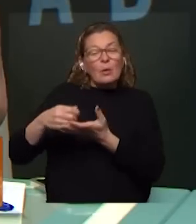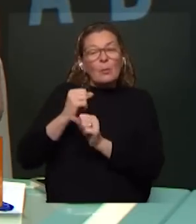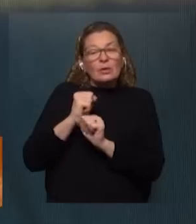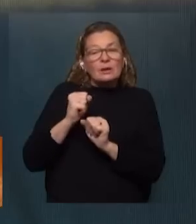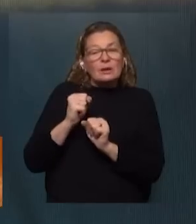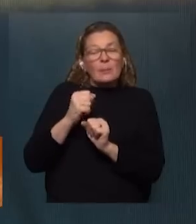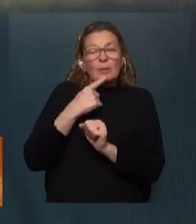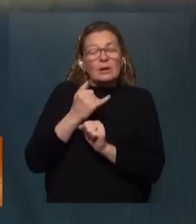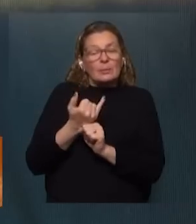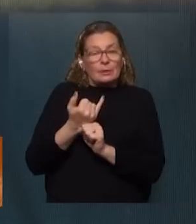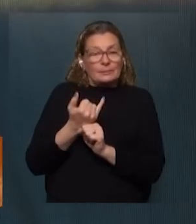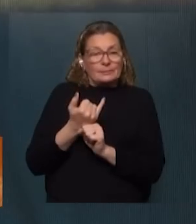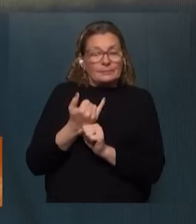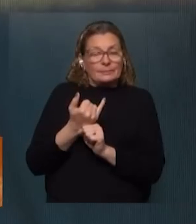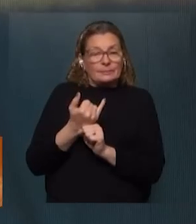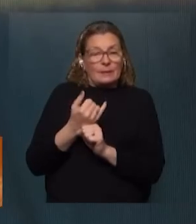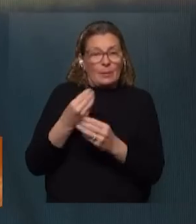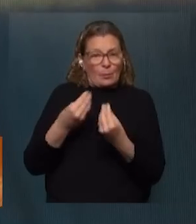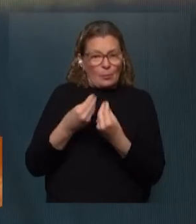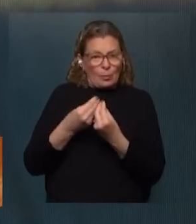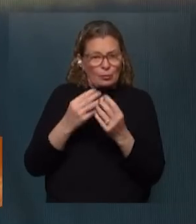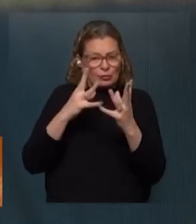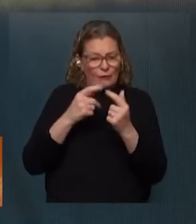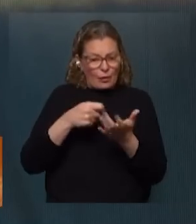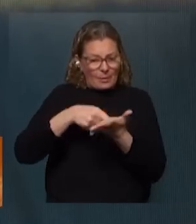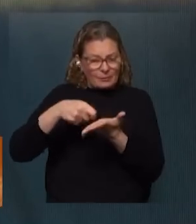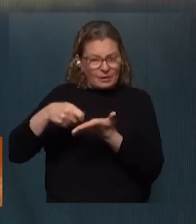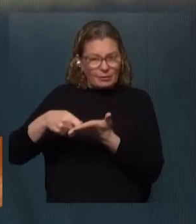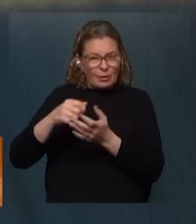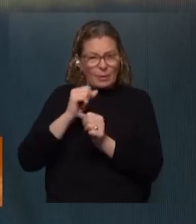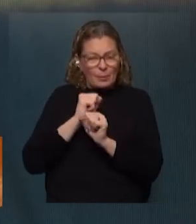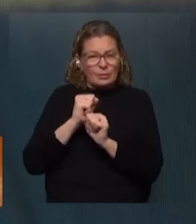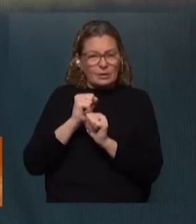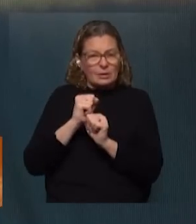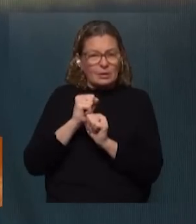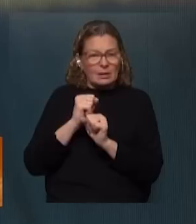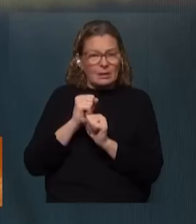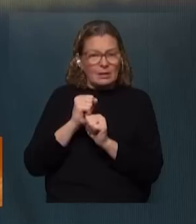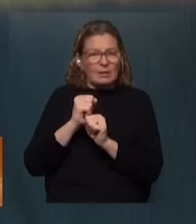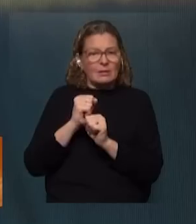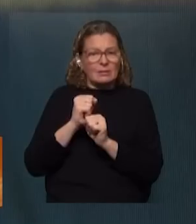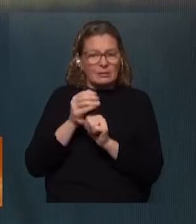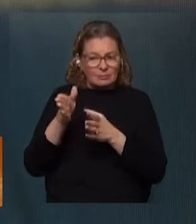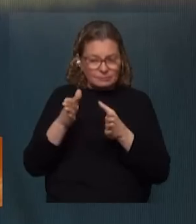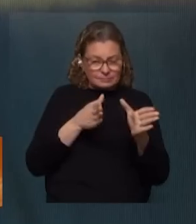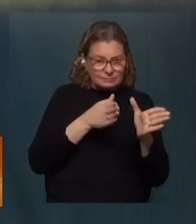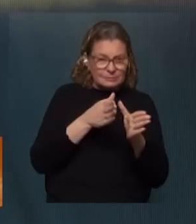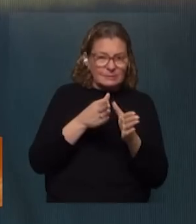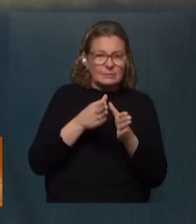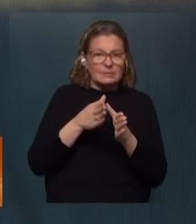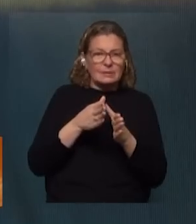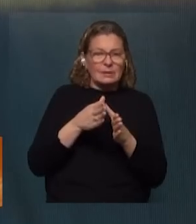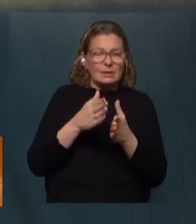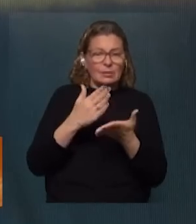ejemplo? bueno hay un montón de formas de financiación que se podrían haber invocado es el único camino simplemente aumentar la edad